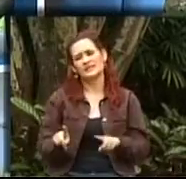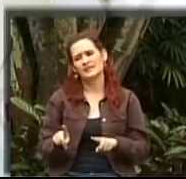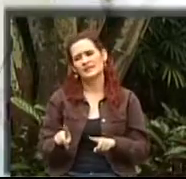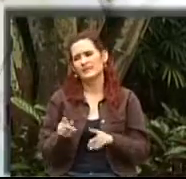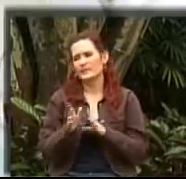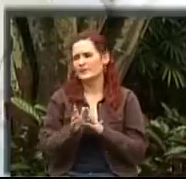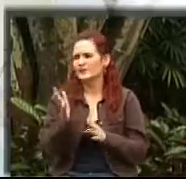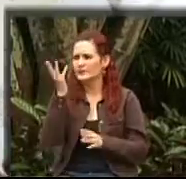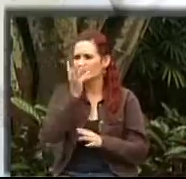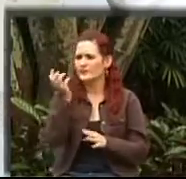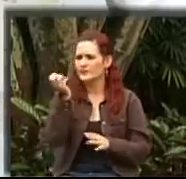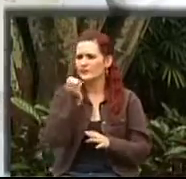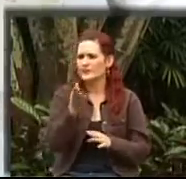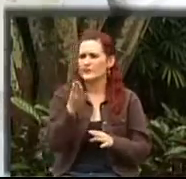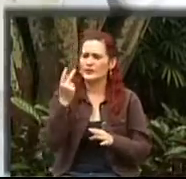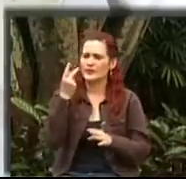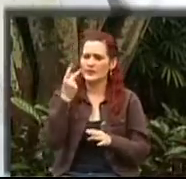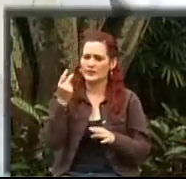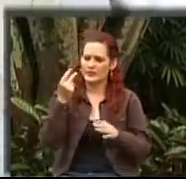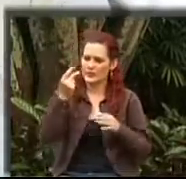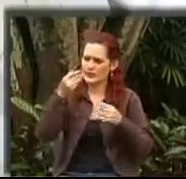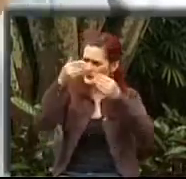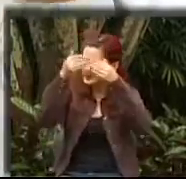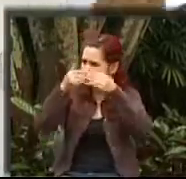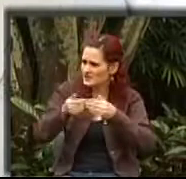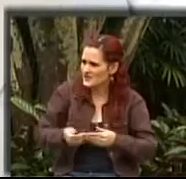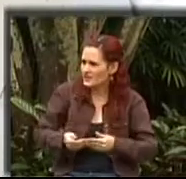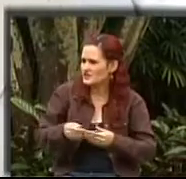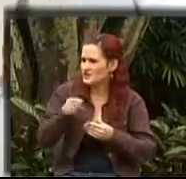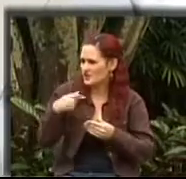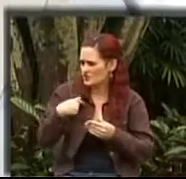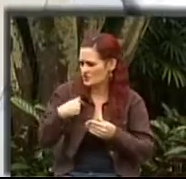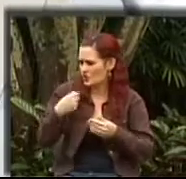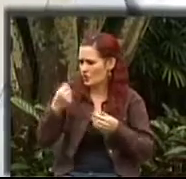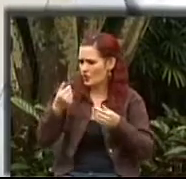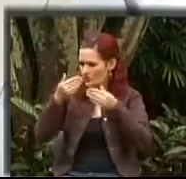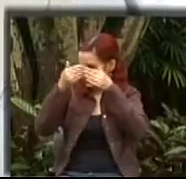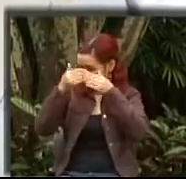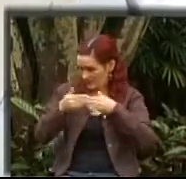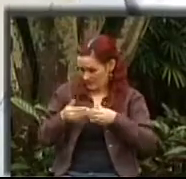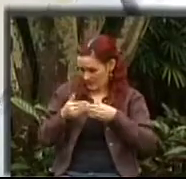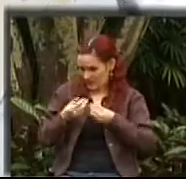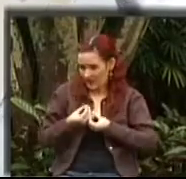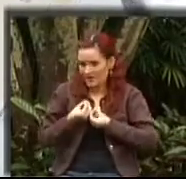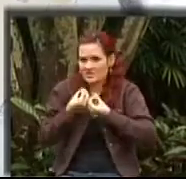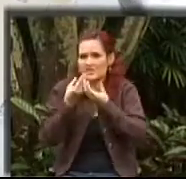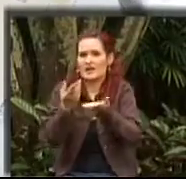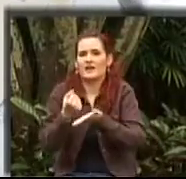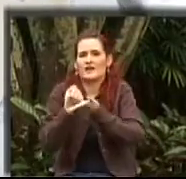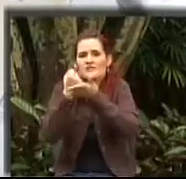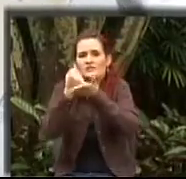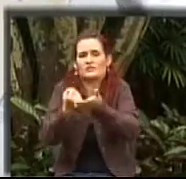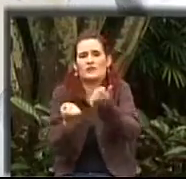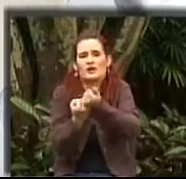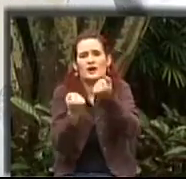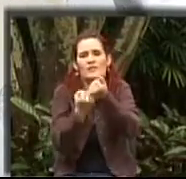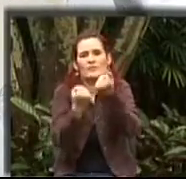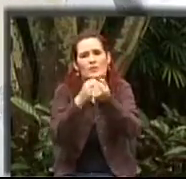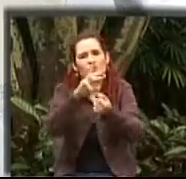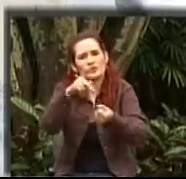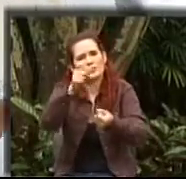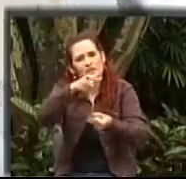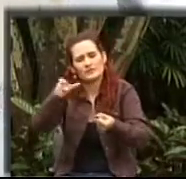persona con algún tipo de discapacidad se preocupe por ayudar a otros. Ese es el verdadero compromiso y el verdadero amor